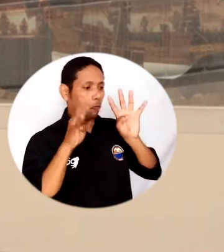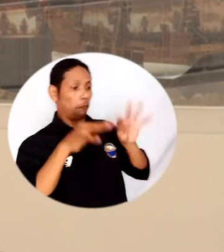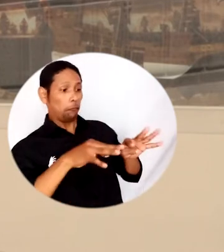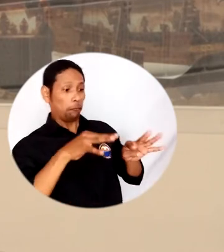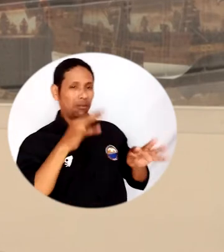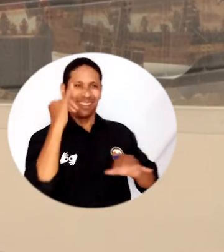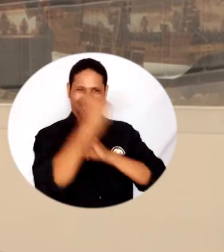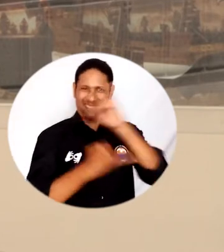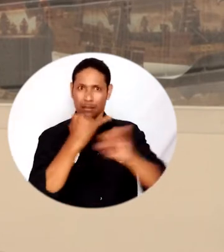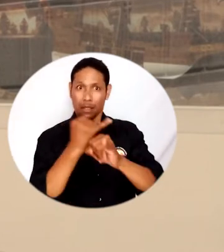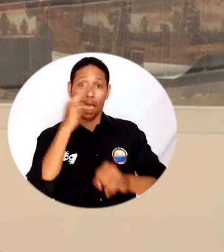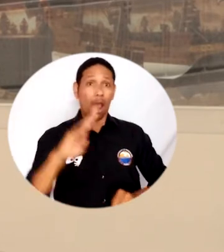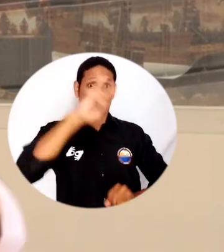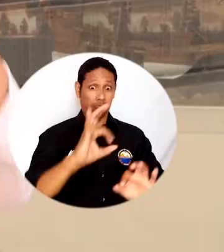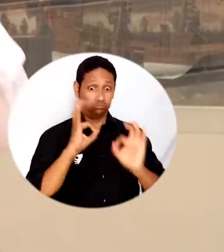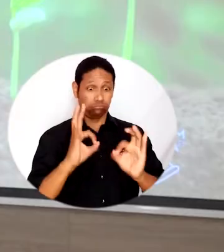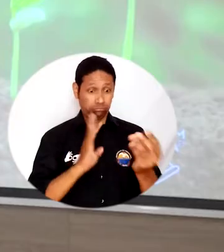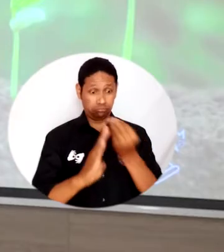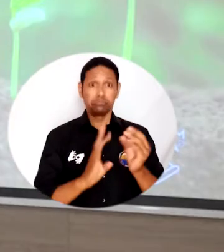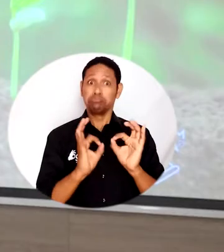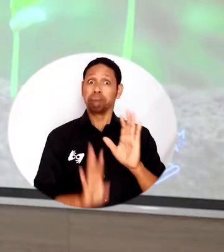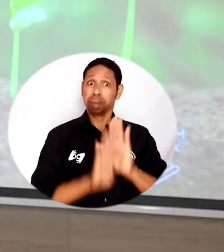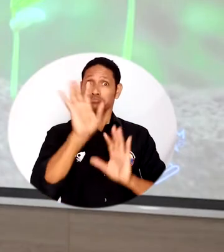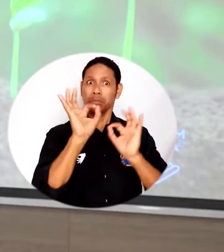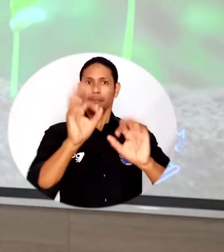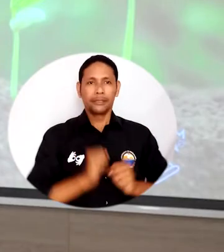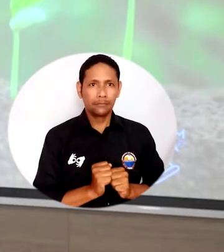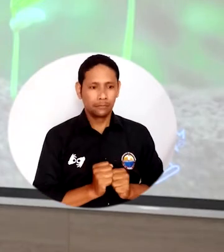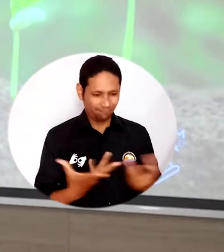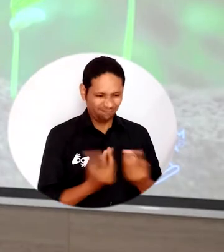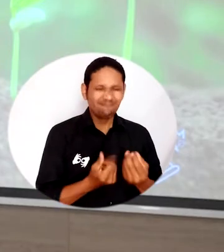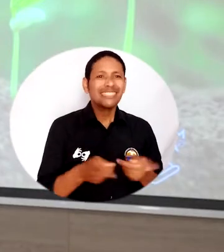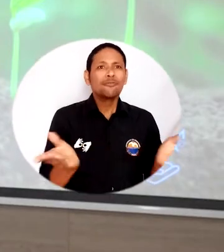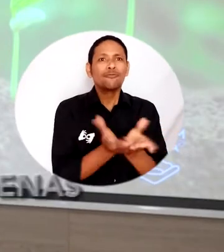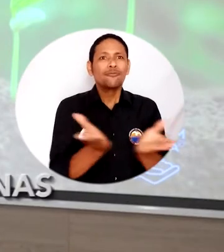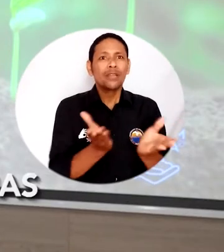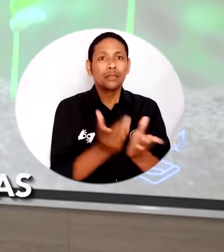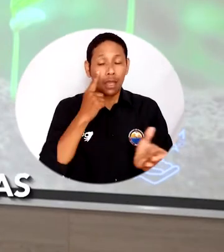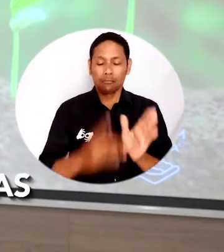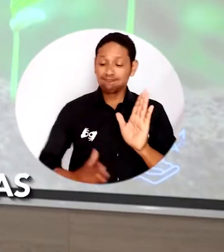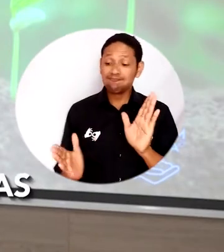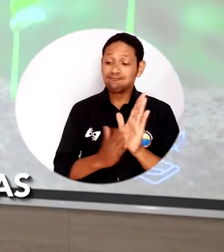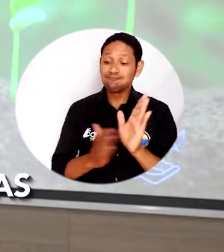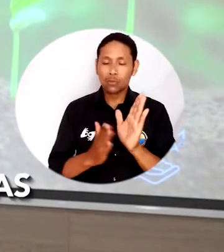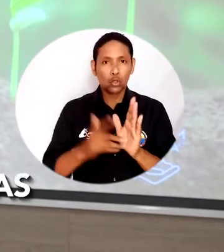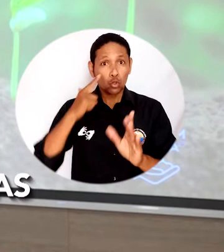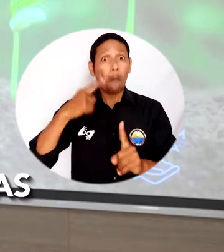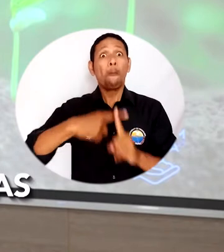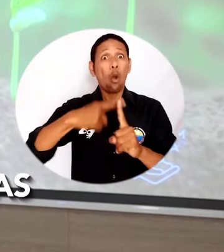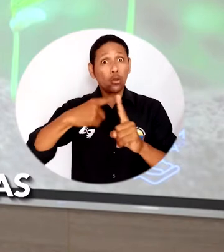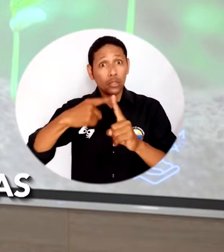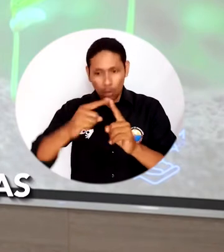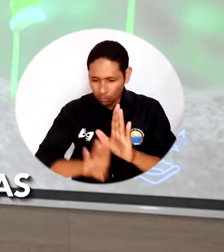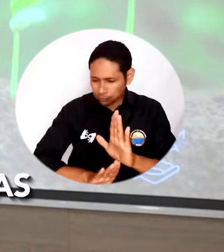nacional, internacional y bienestar universitario. En ese sentido, desde el factor estudiantes particularmente, se han mostrado cuáles han